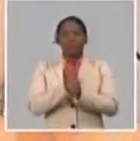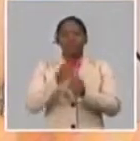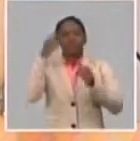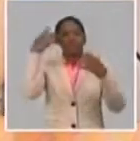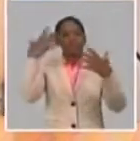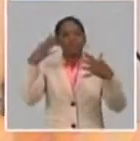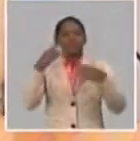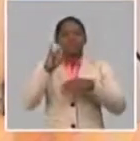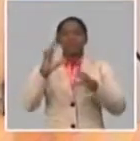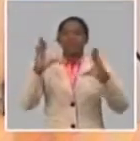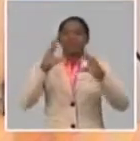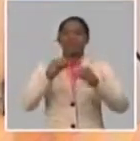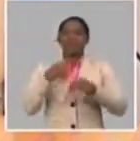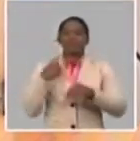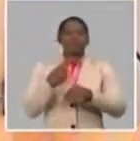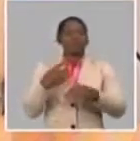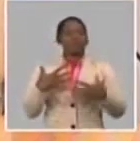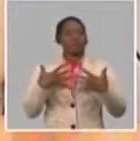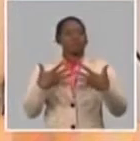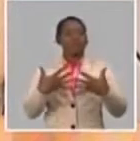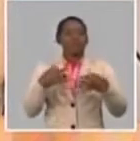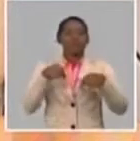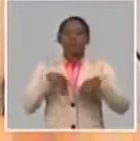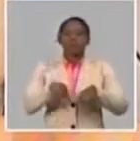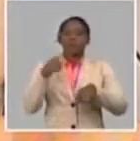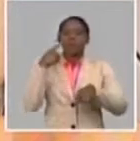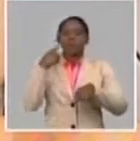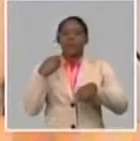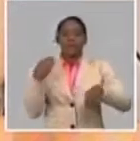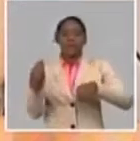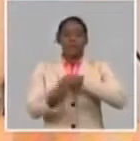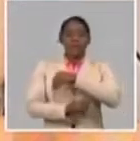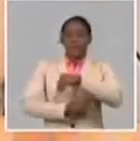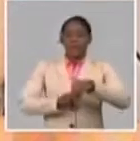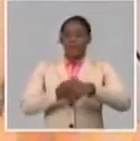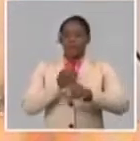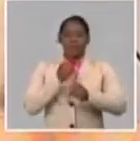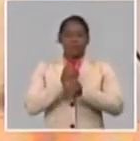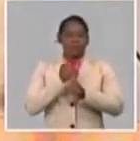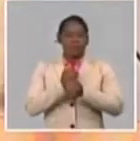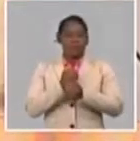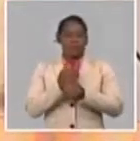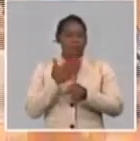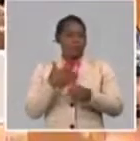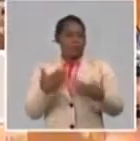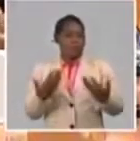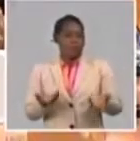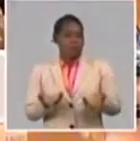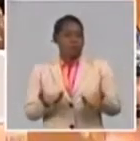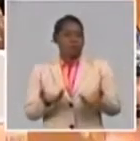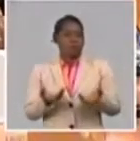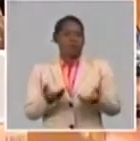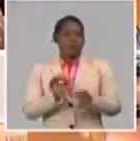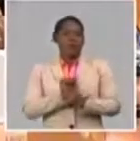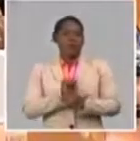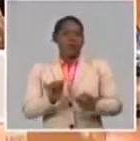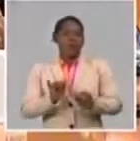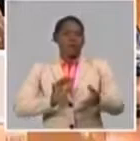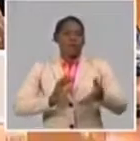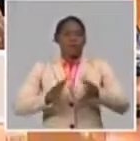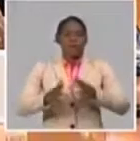automáticamente en los centros de salud tuvieron que cambiar. El cambio es el concepto principal de momento, si no es la enfermedad.